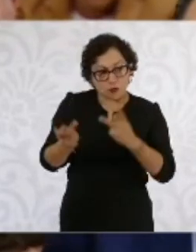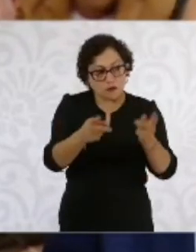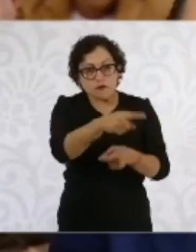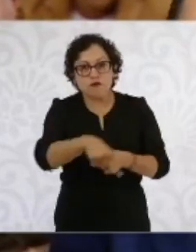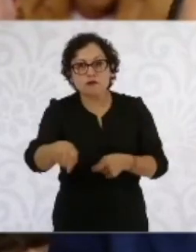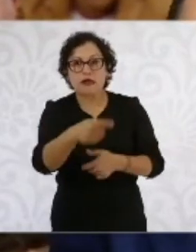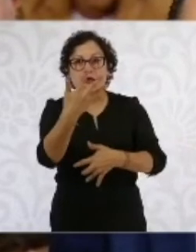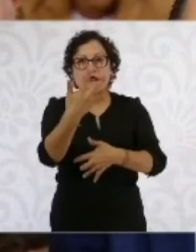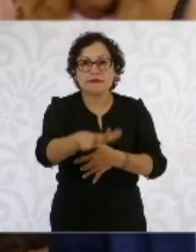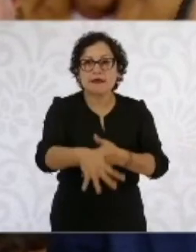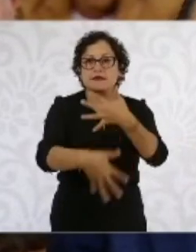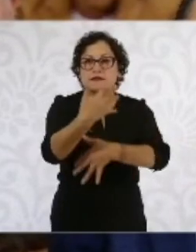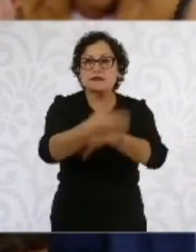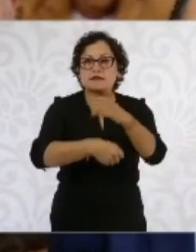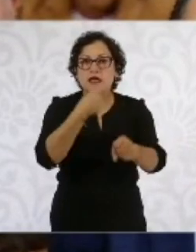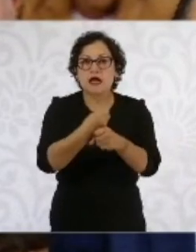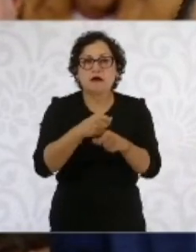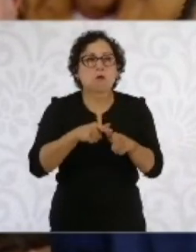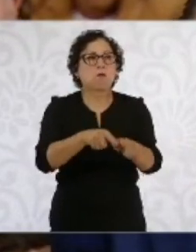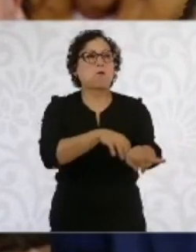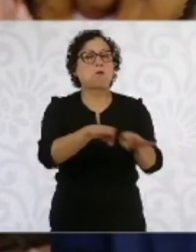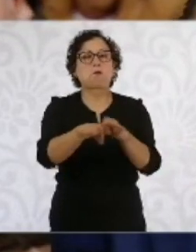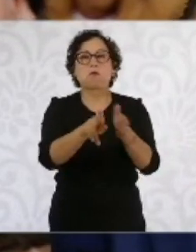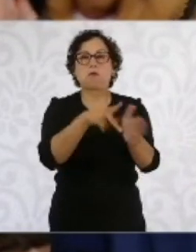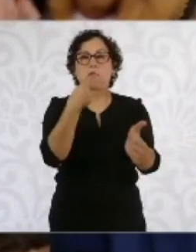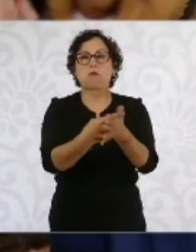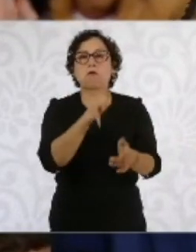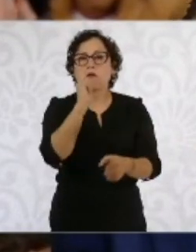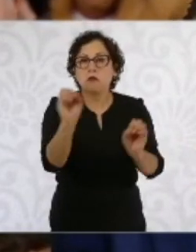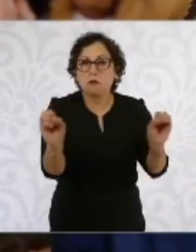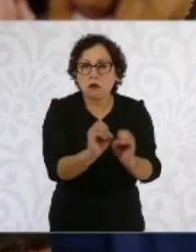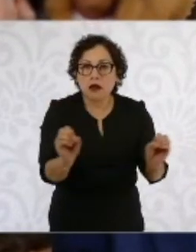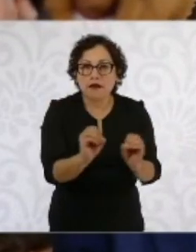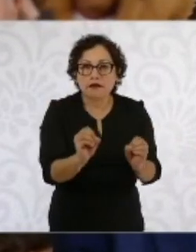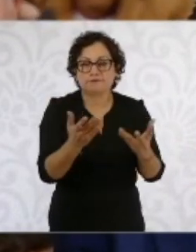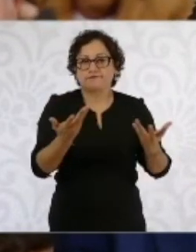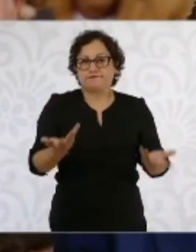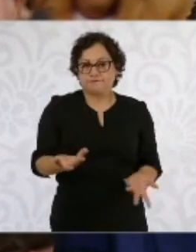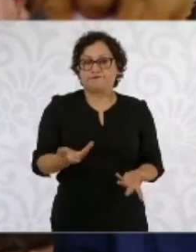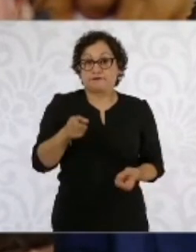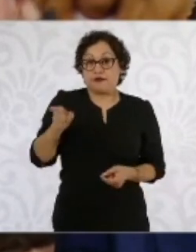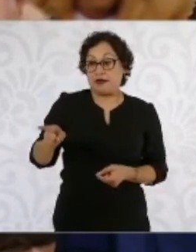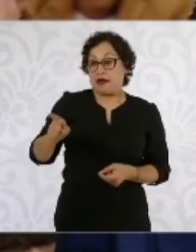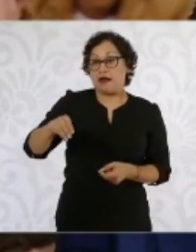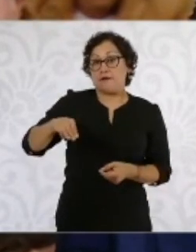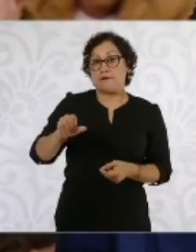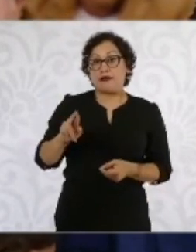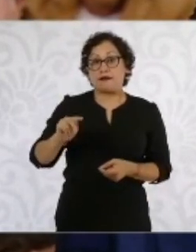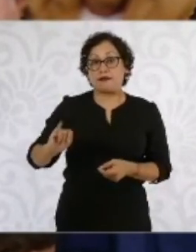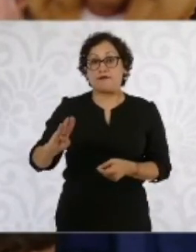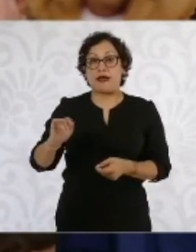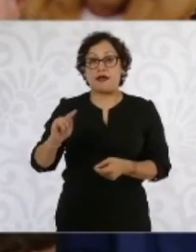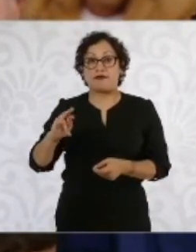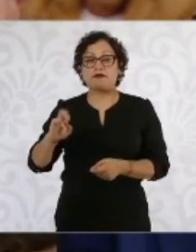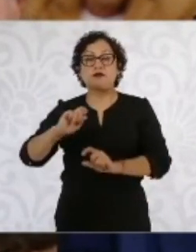eventuales que no se han basificado en el Issste. Y bueno, pues este recorrido que hizo Martí Batres fue bastante